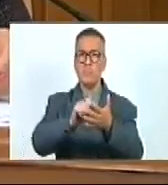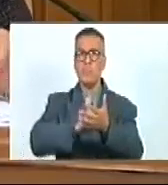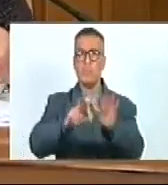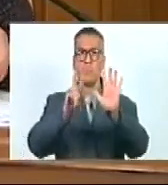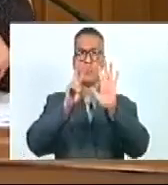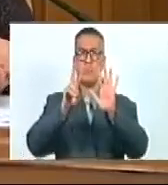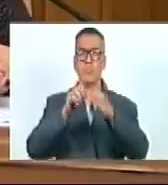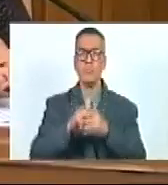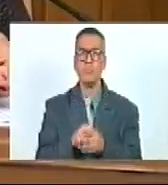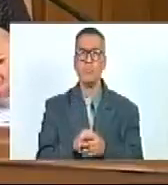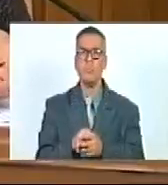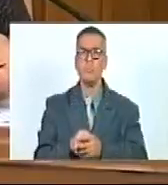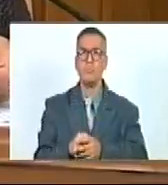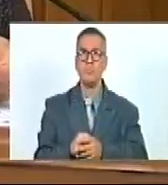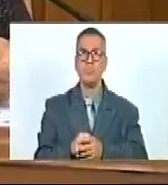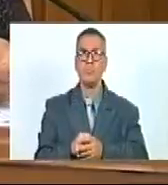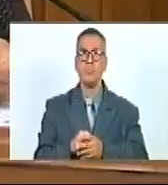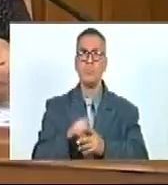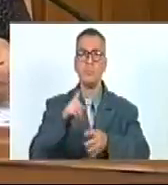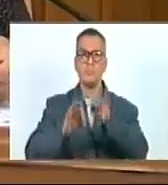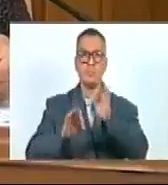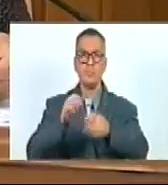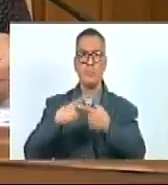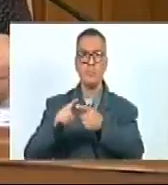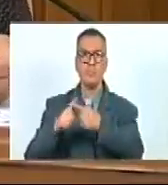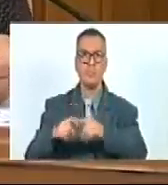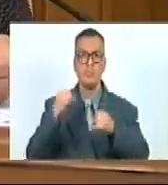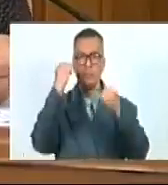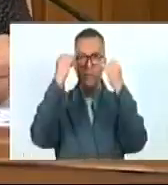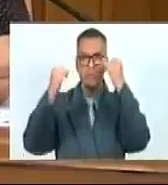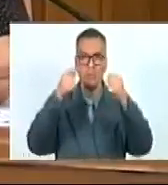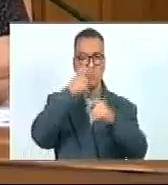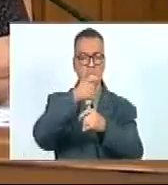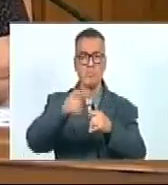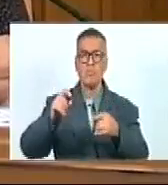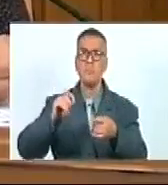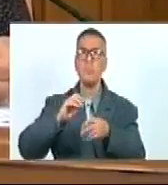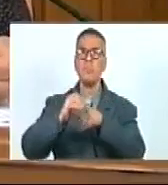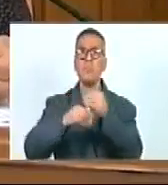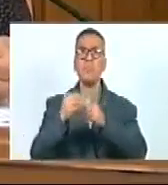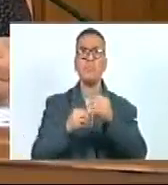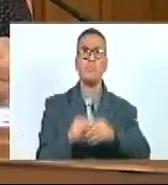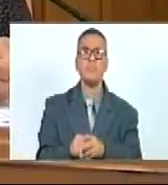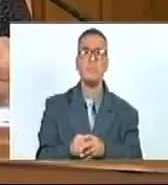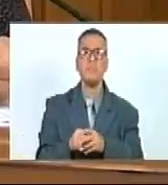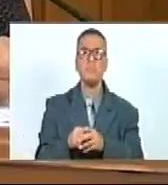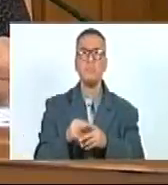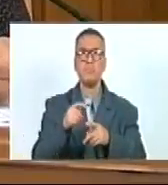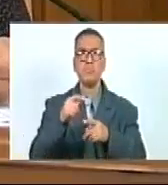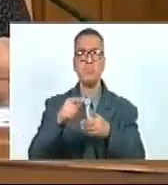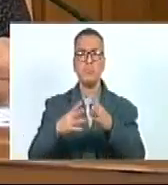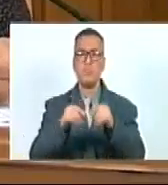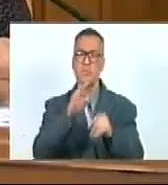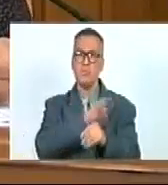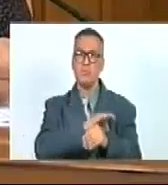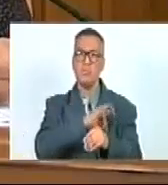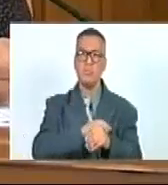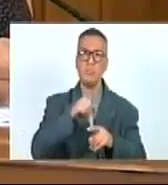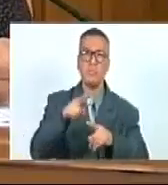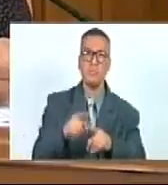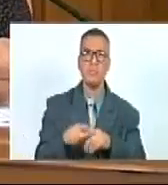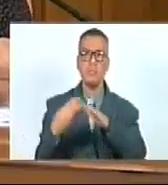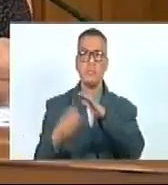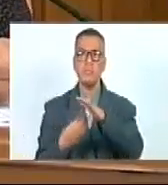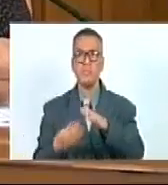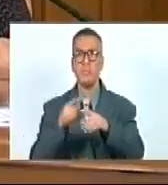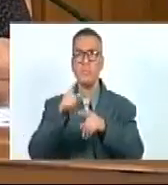7. Sin prejuicio de cualquier iniciativa popular que surja de la dinámica de la sociedad, con fundamento